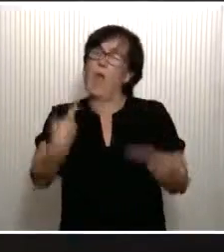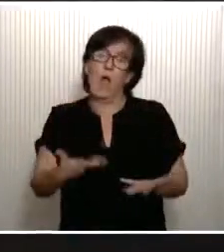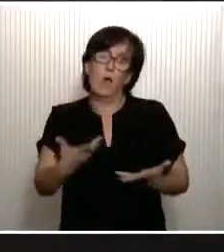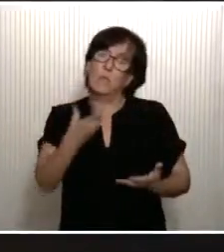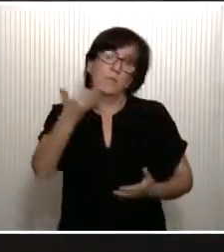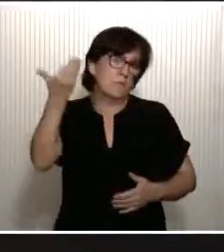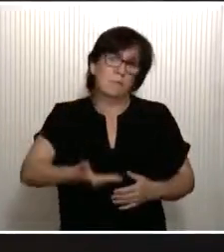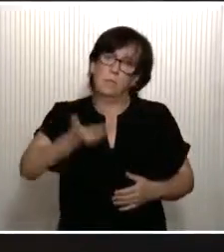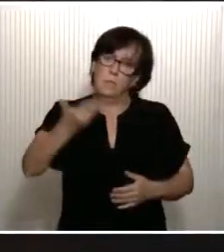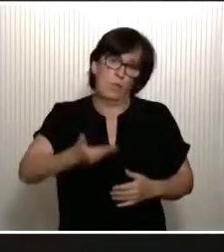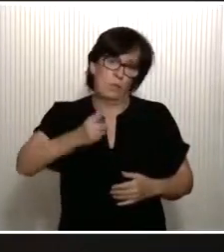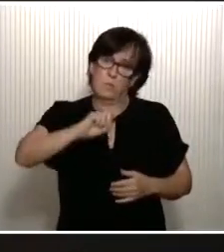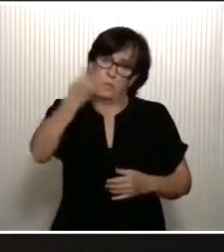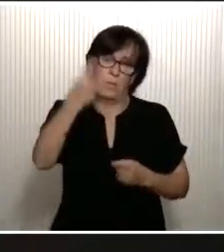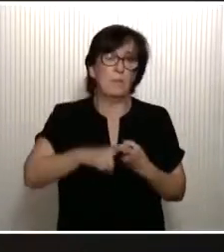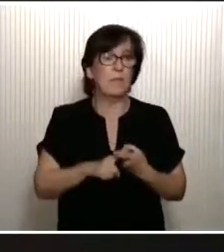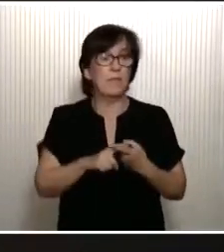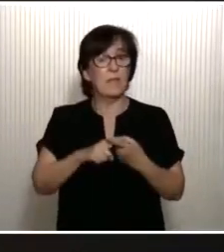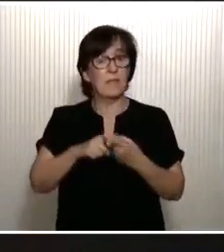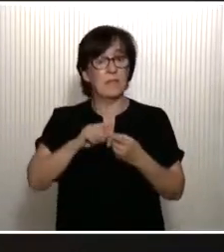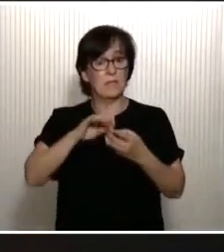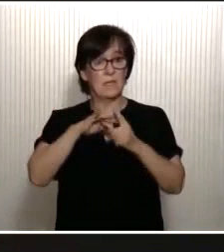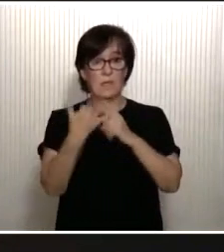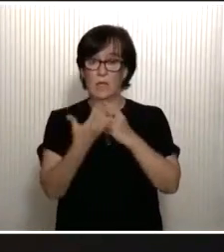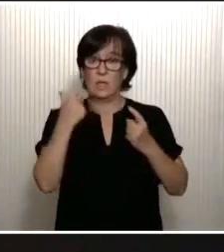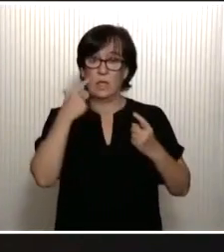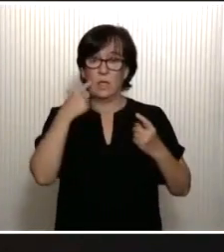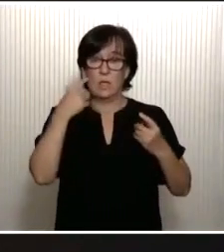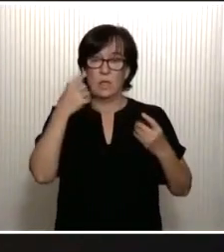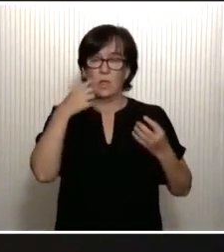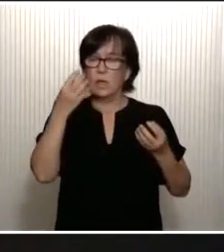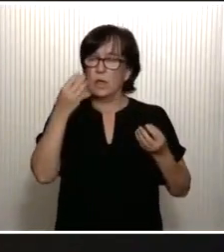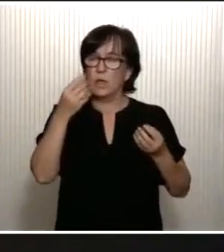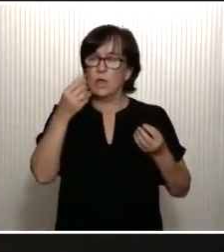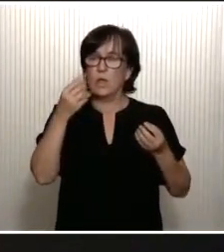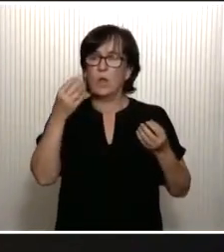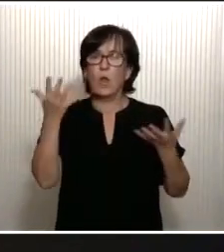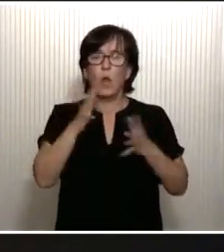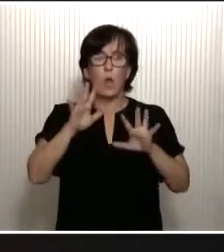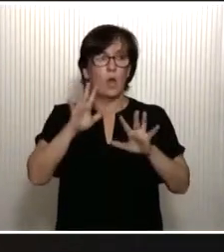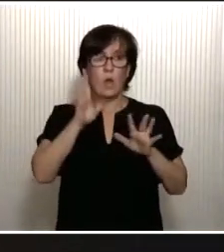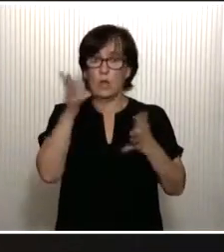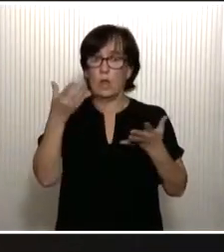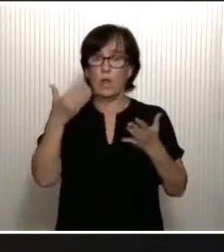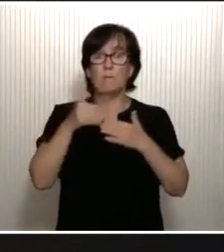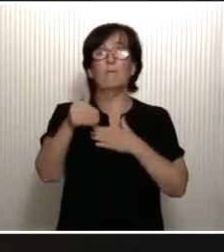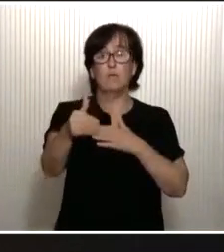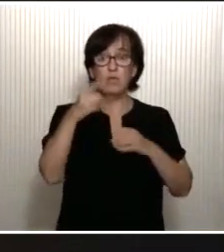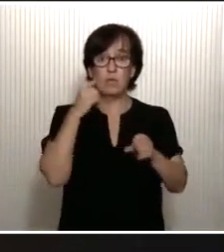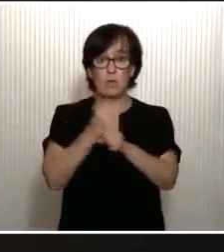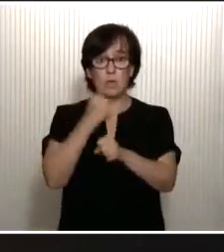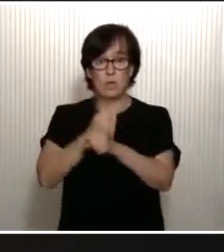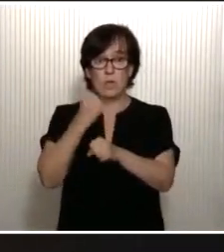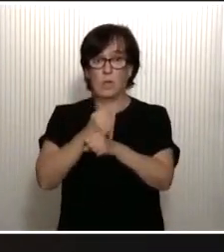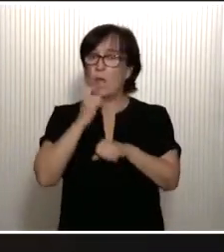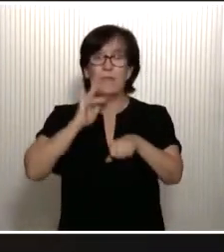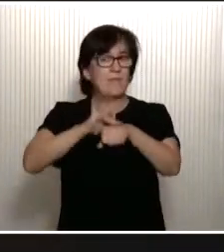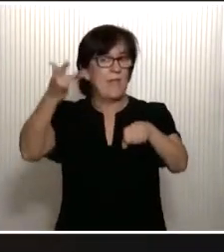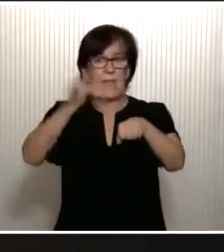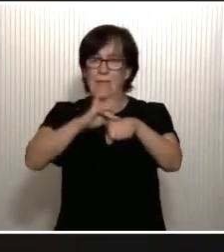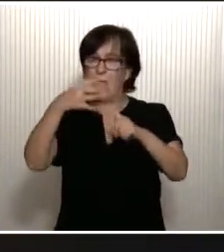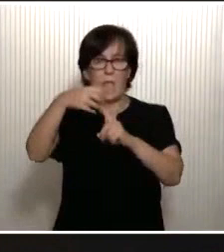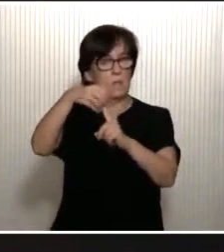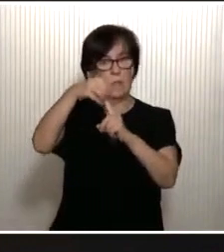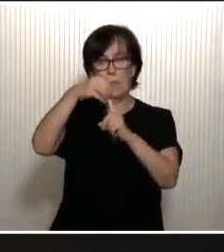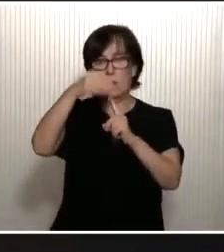perentorio. En circunstancias críticas, hemos comprobado que el futuro del trabajo pasa por lo digital, que el